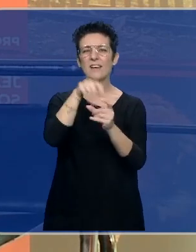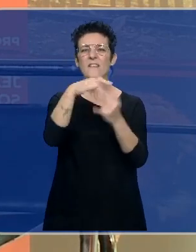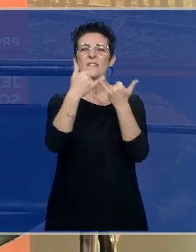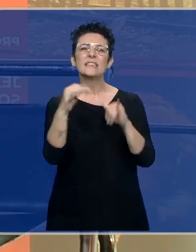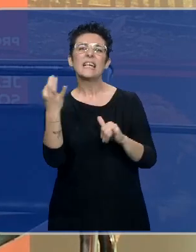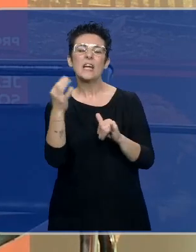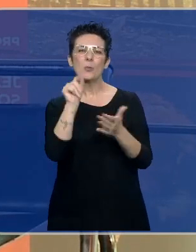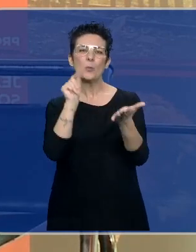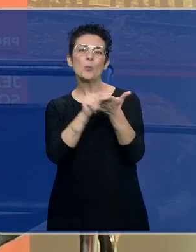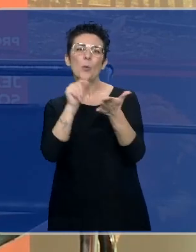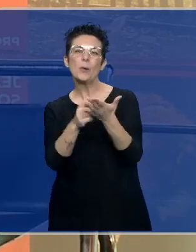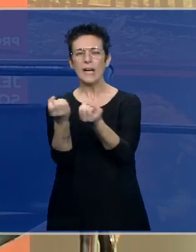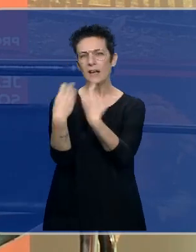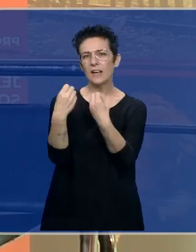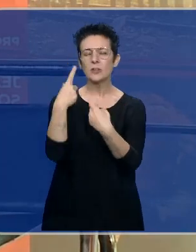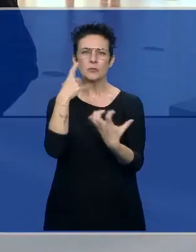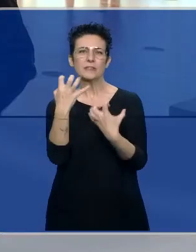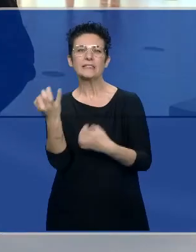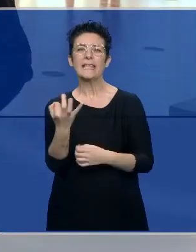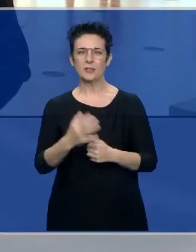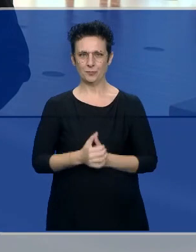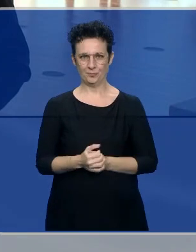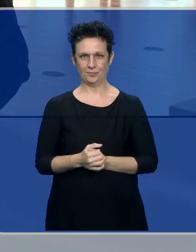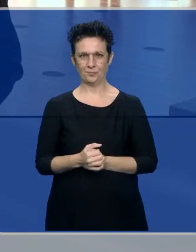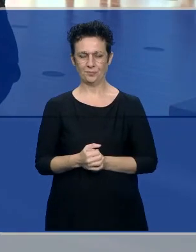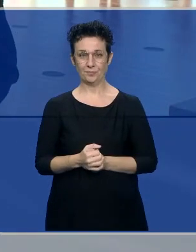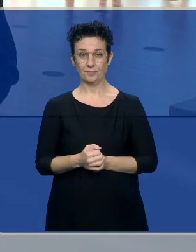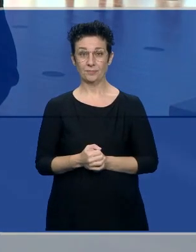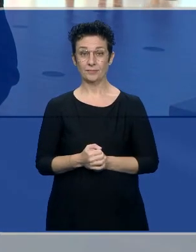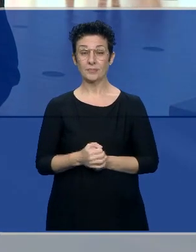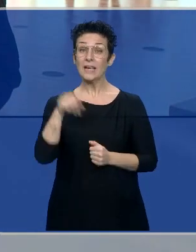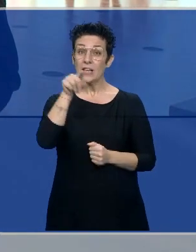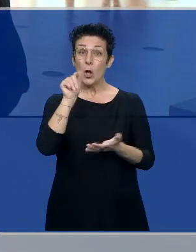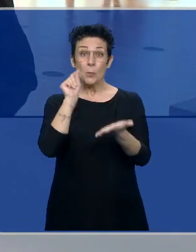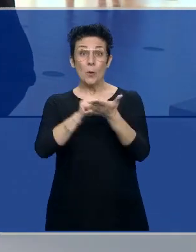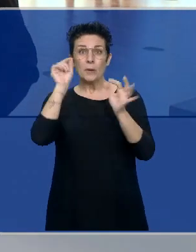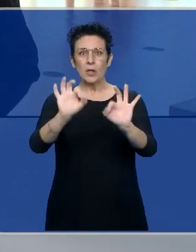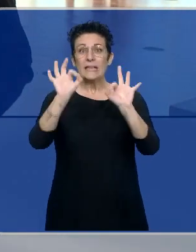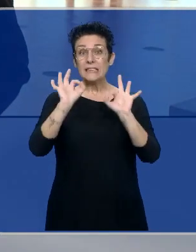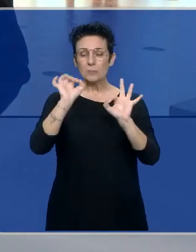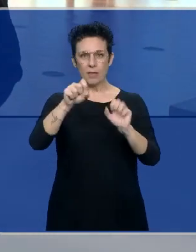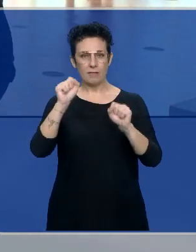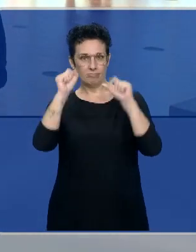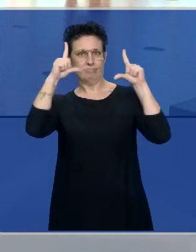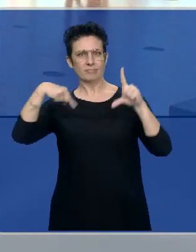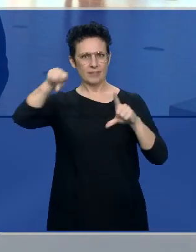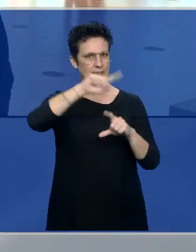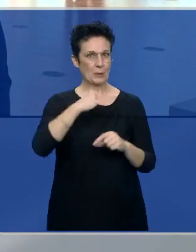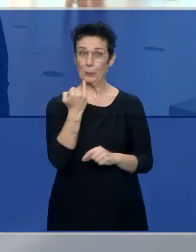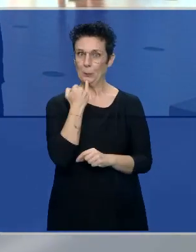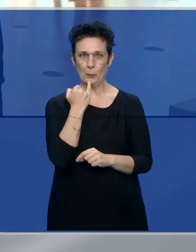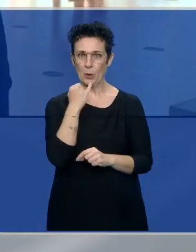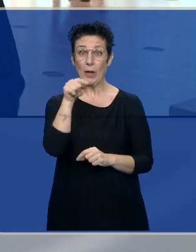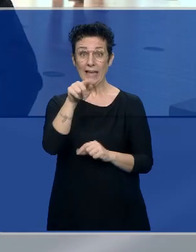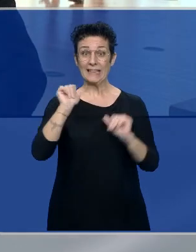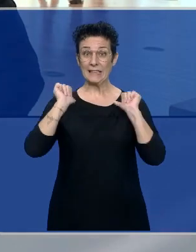momentos destacarías tú? Pues mira, Pilar, para el primer momento especial que va a sorprender en esta gala falta muy poco porque